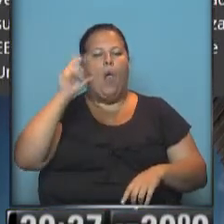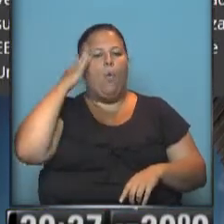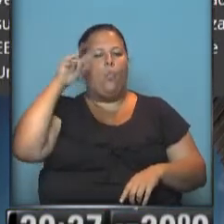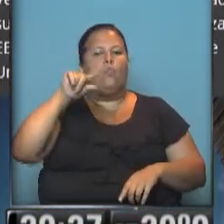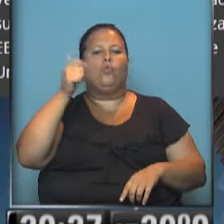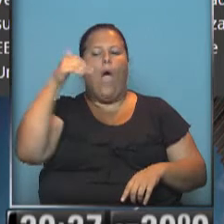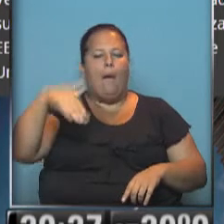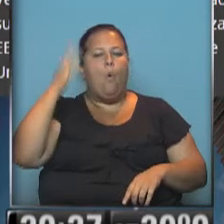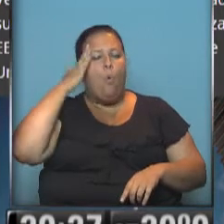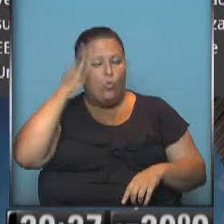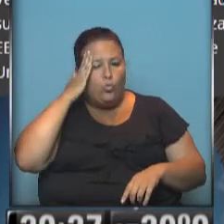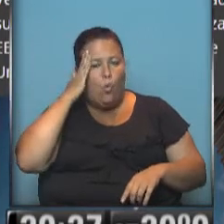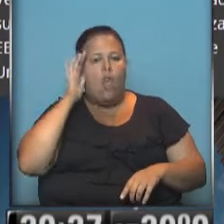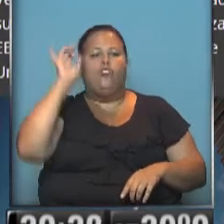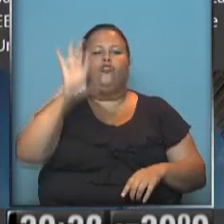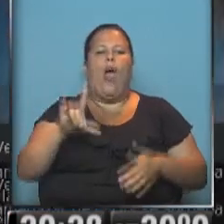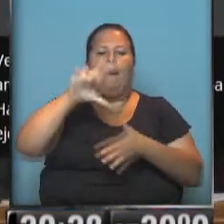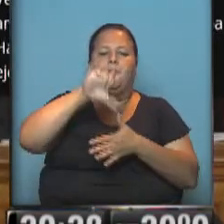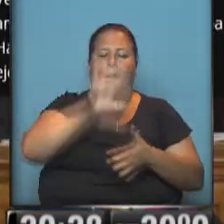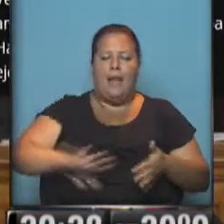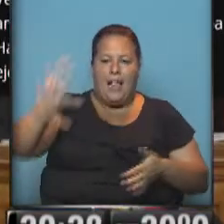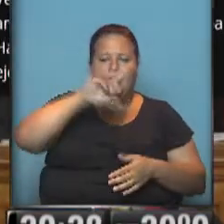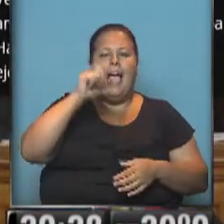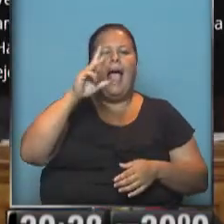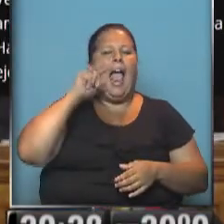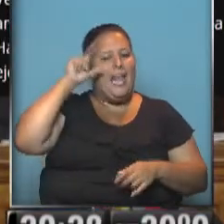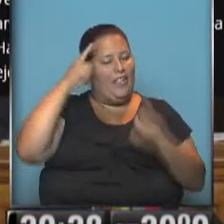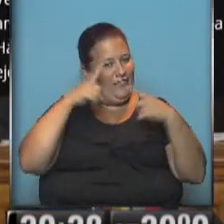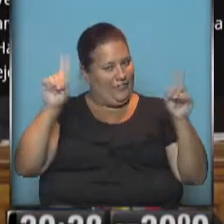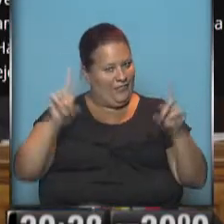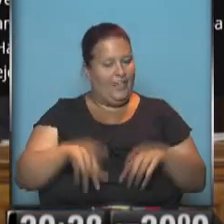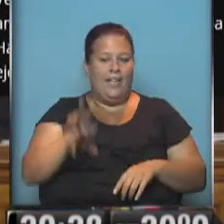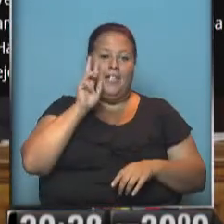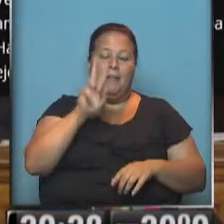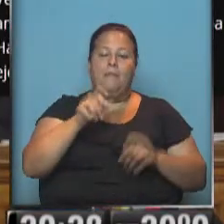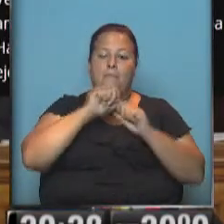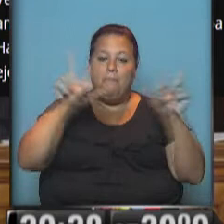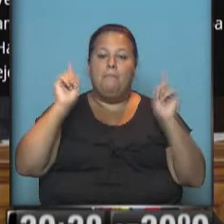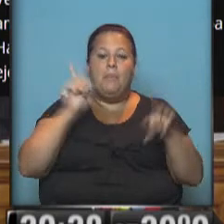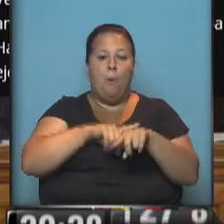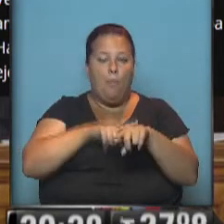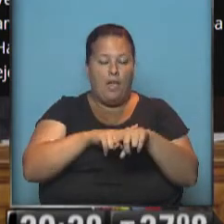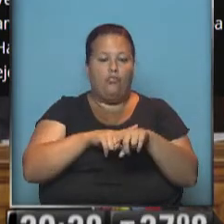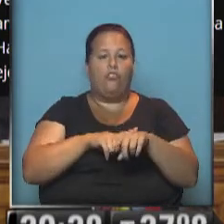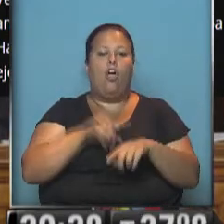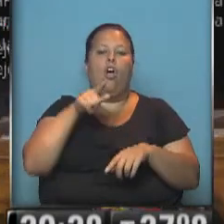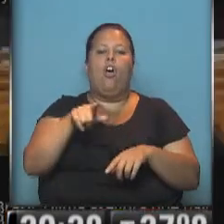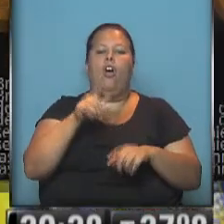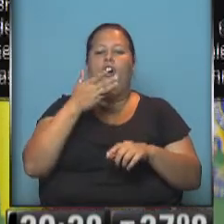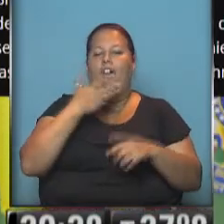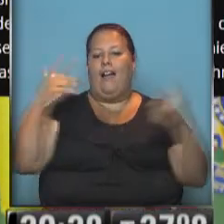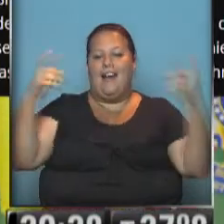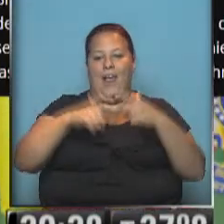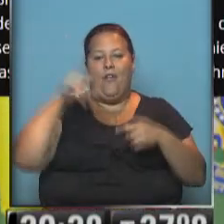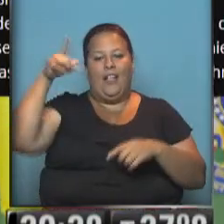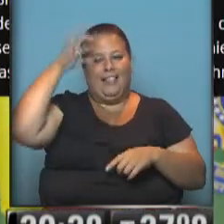noticias de cultura, solo de América Latina y el Caribe, novedoso. Y ahí están transmitiendo en directo justamente el foro de